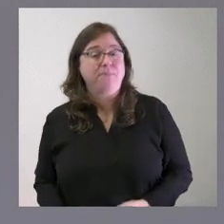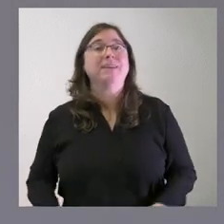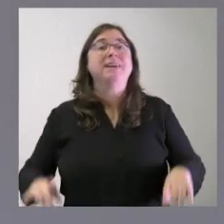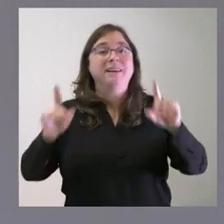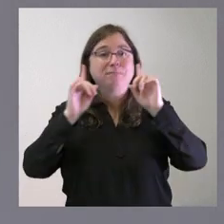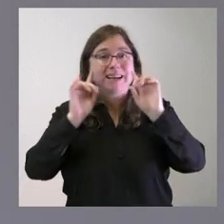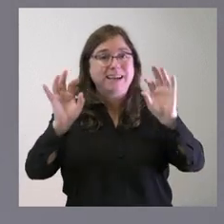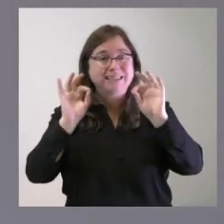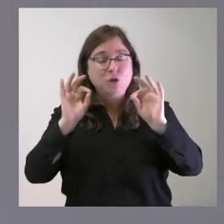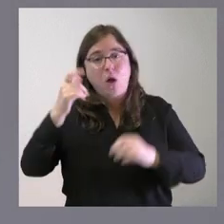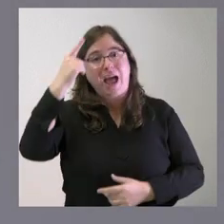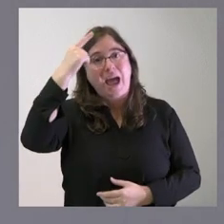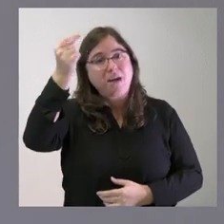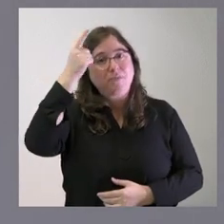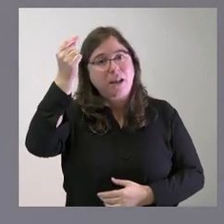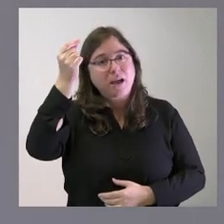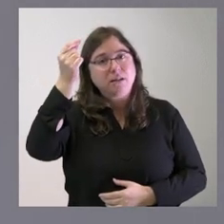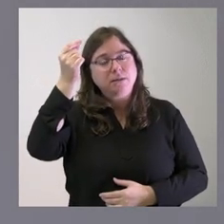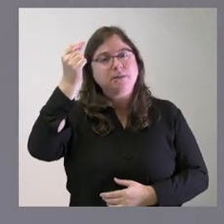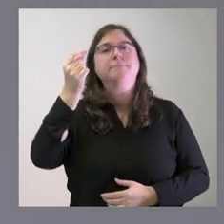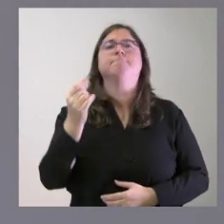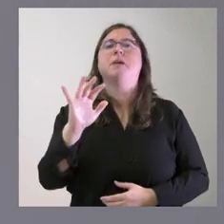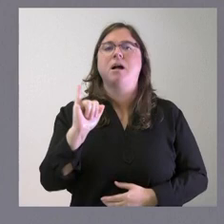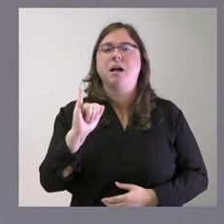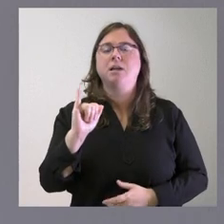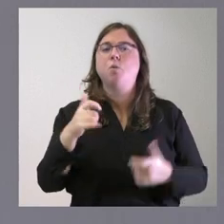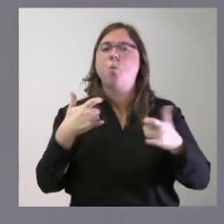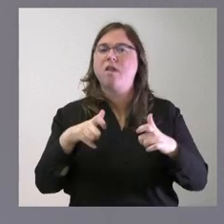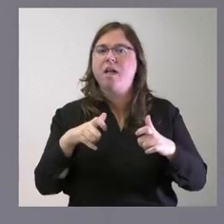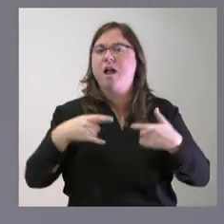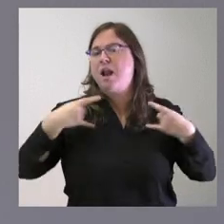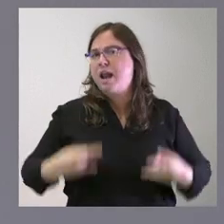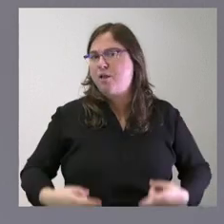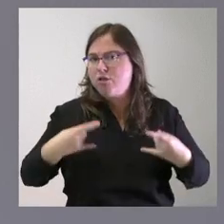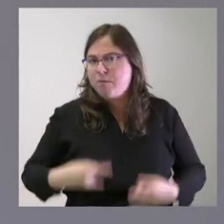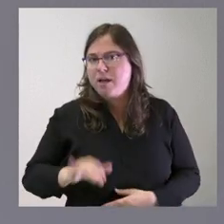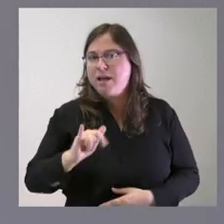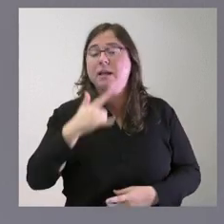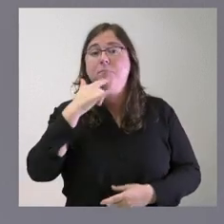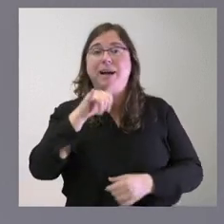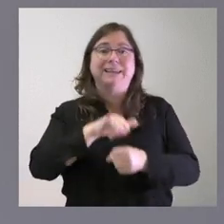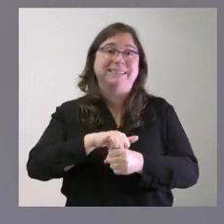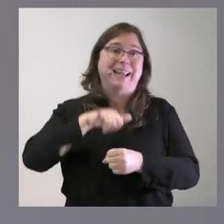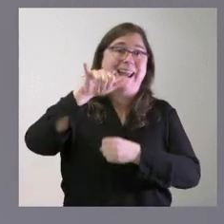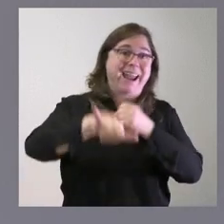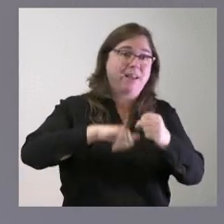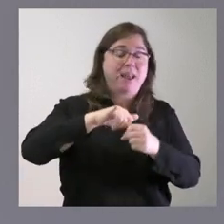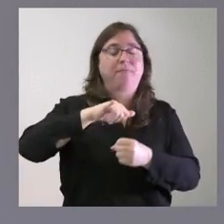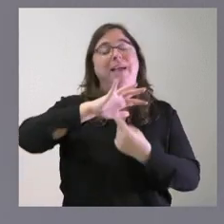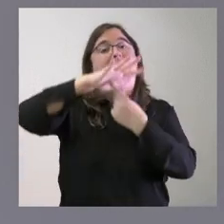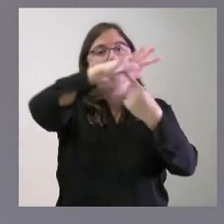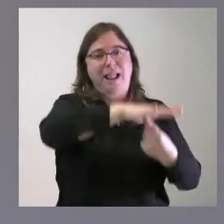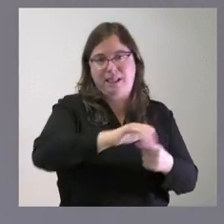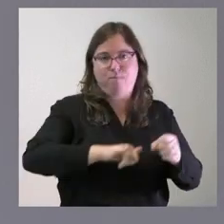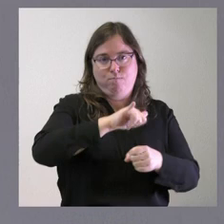de Ávila sí que había una unidad que era radioterapia y sí que había un helipuerto distinto de unas obras de un hospital que no están